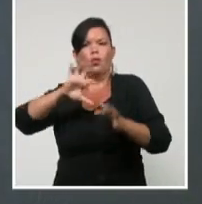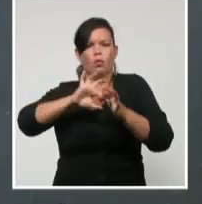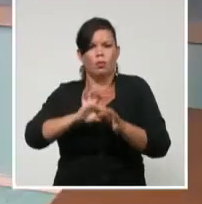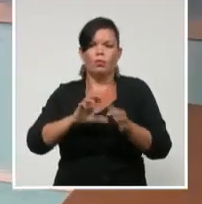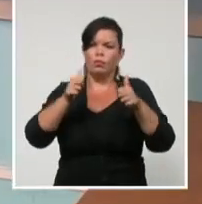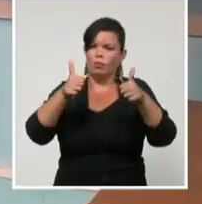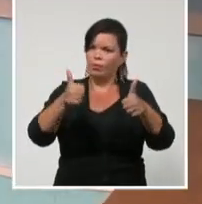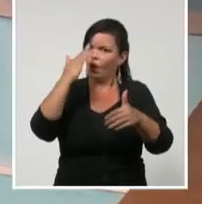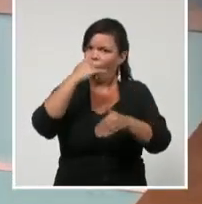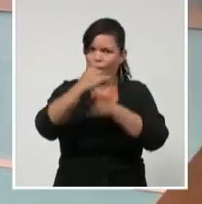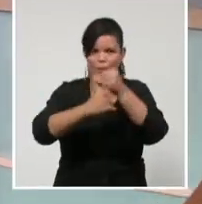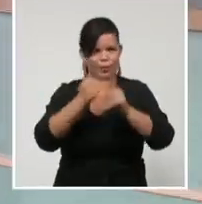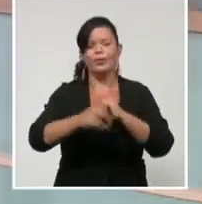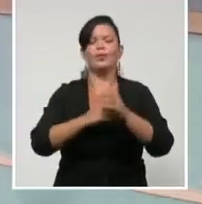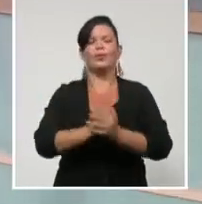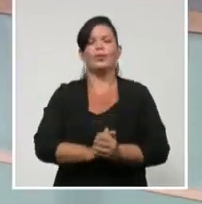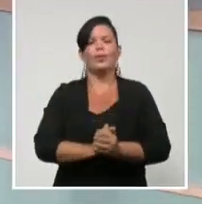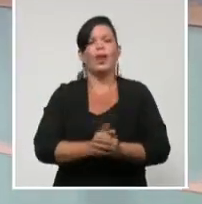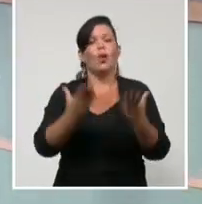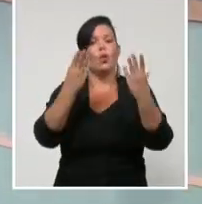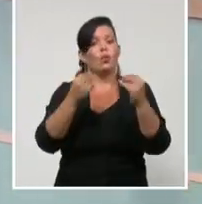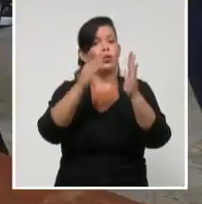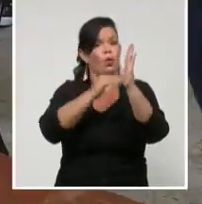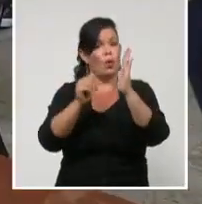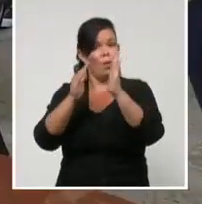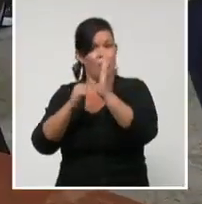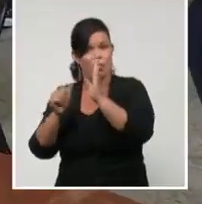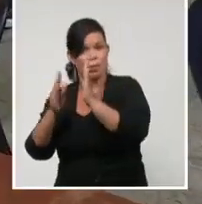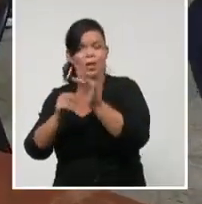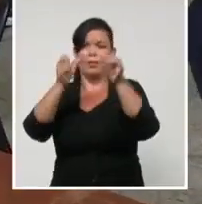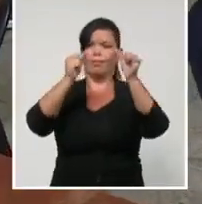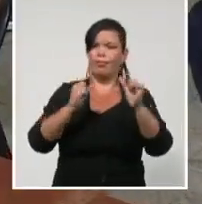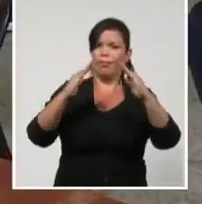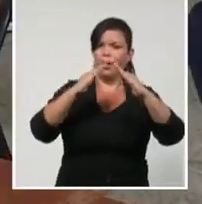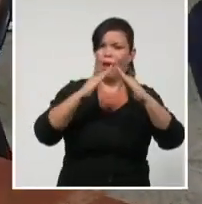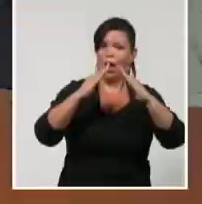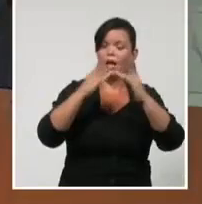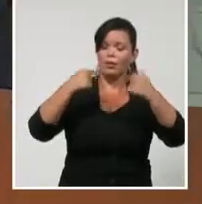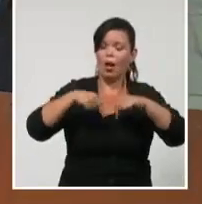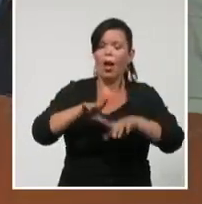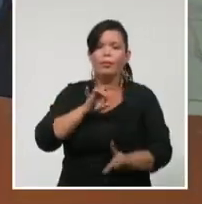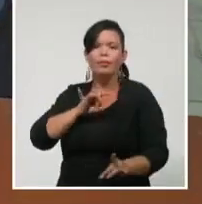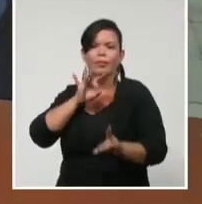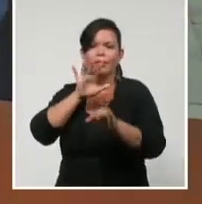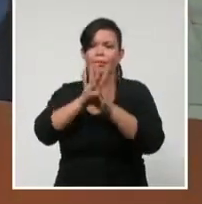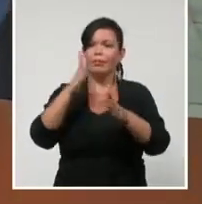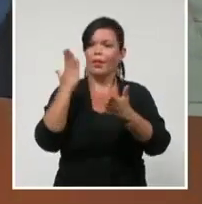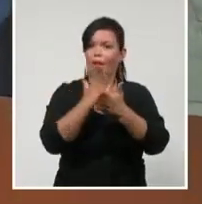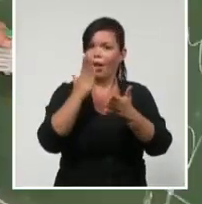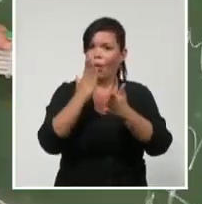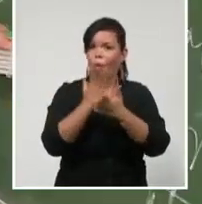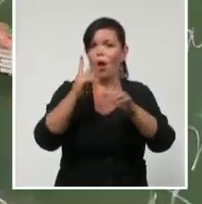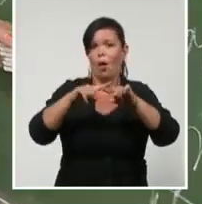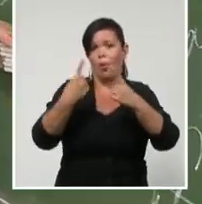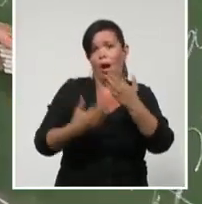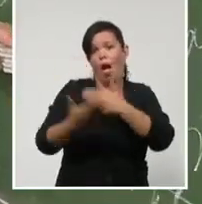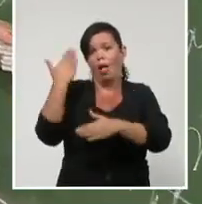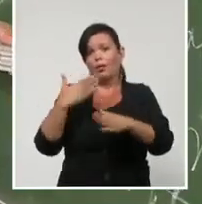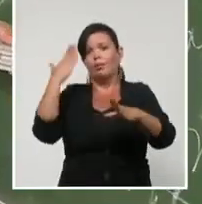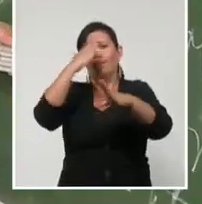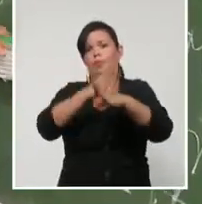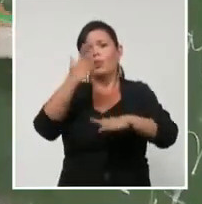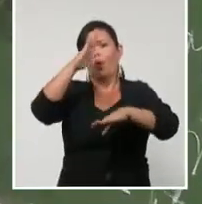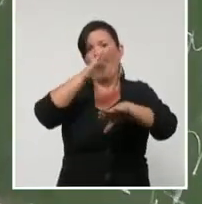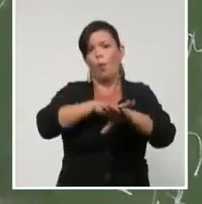varios meses lejos de las aulas, retoma esta provincia el curso interrumpido en marzo por la pandemia. Vuelve la alegría a las